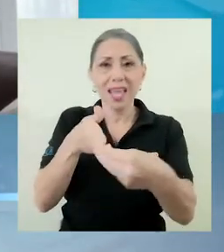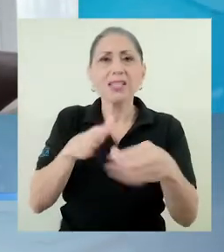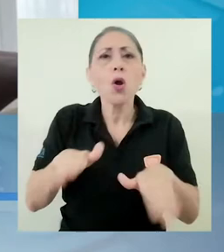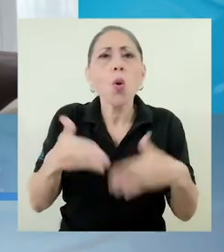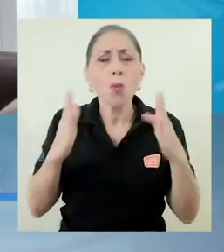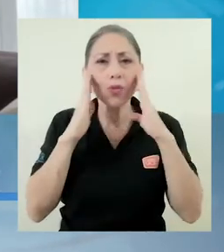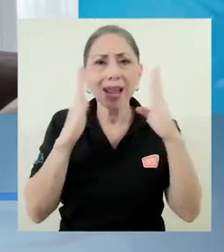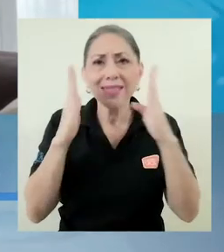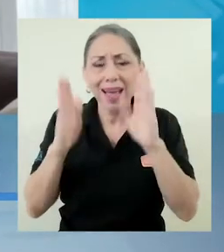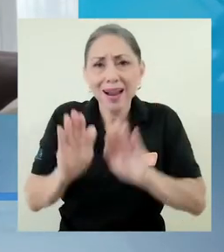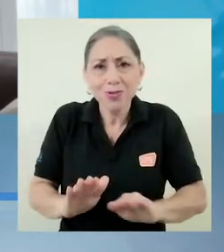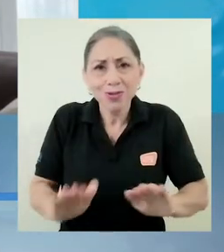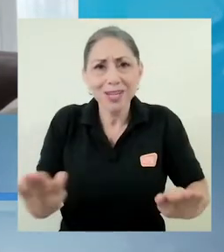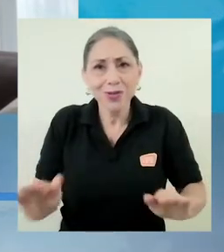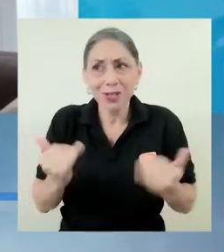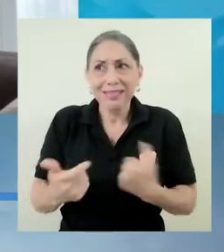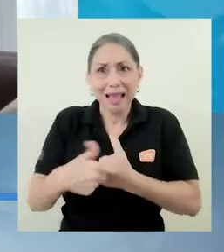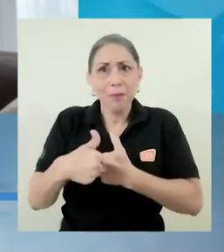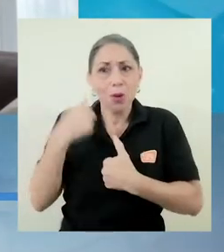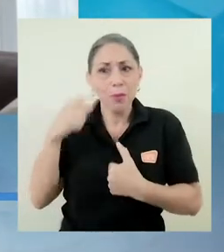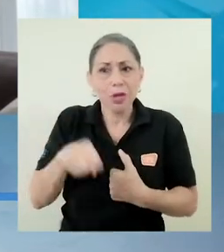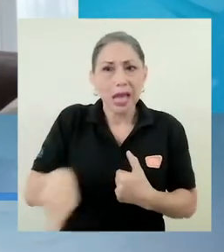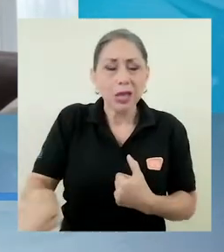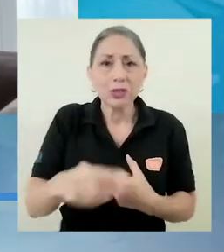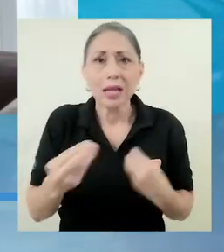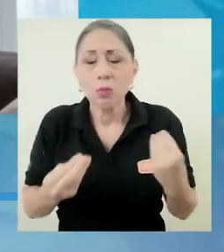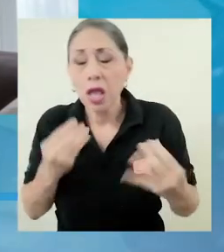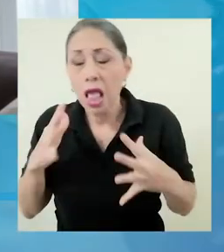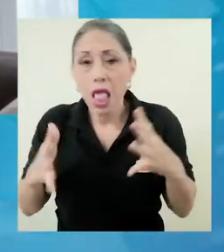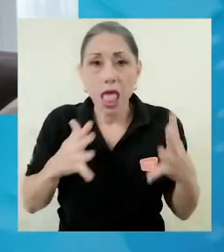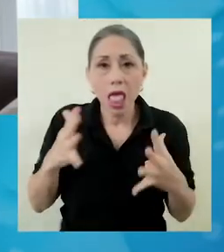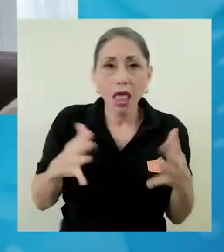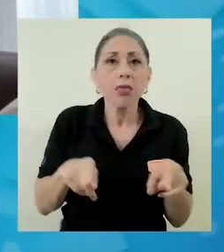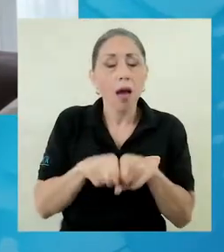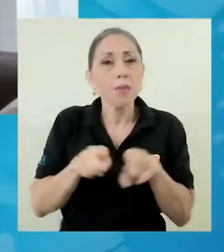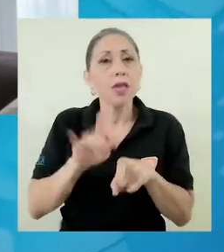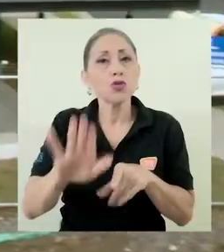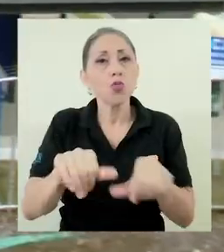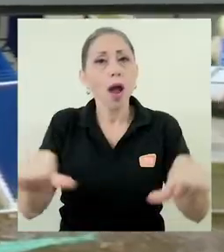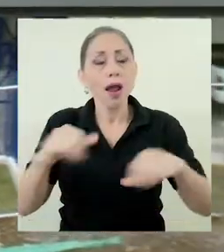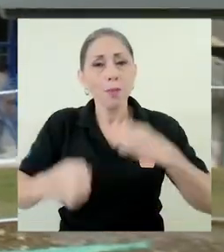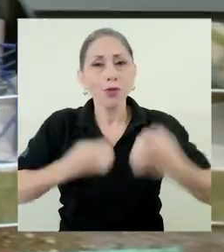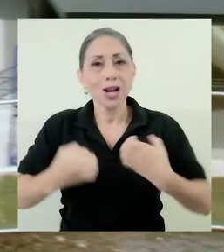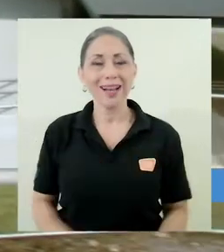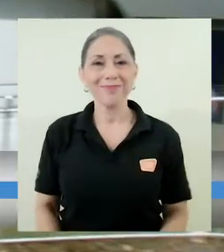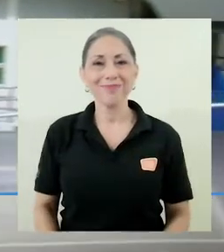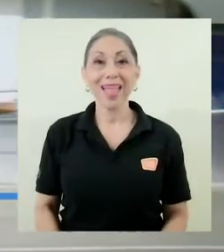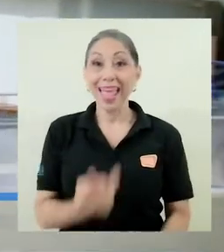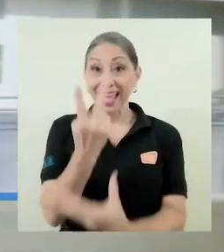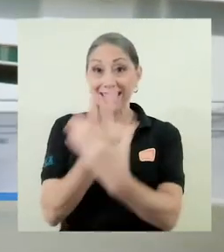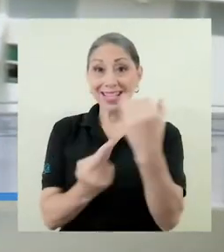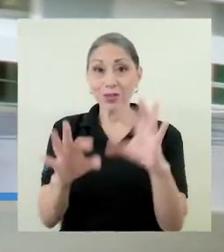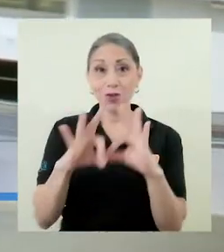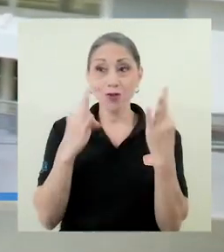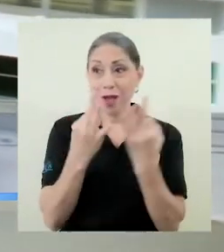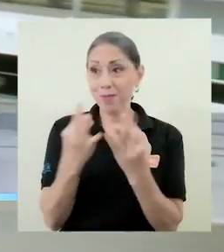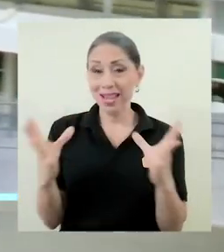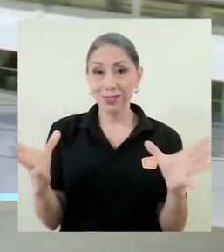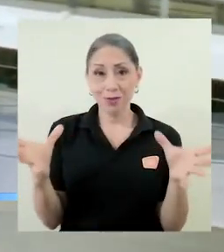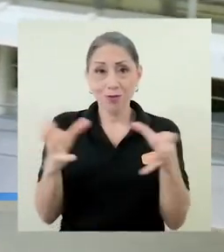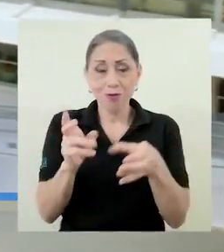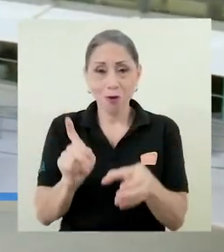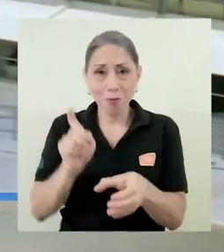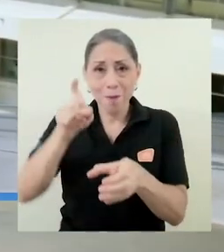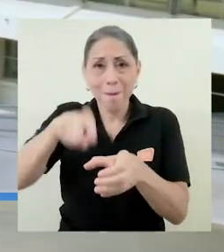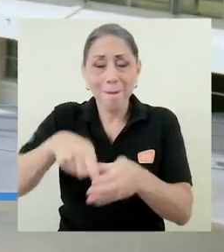los chicos durante esta época, también porque ellos están muy ansiosos y la parte emocional. Estas dos familias forman parte